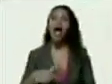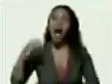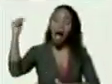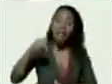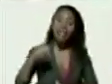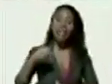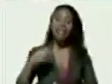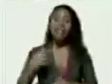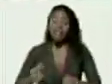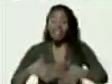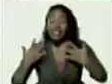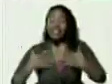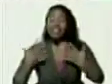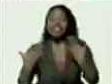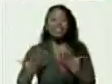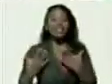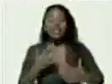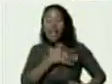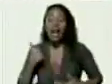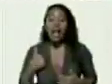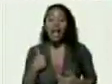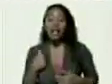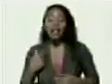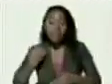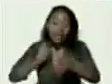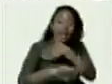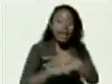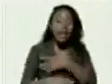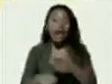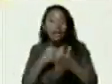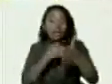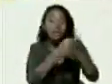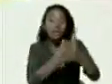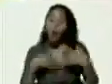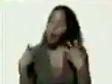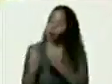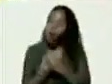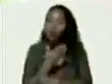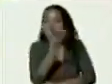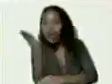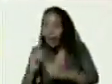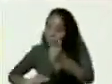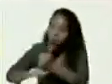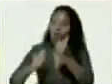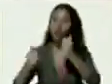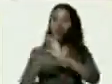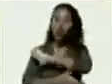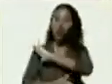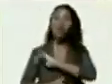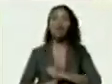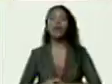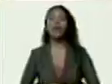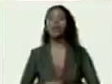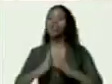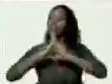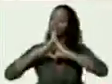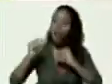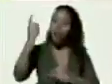ansiosa por salir al combate al lado suyo presidente toda la gente